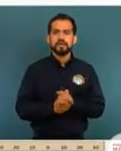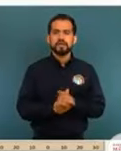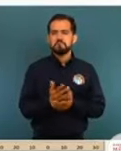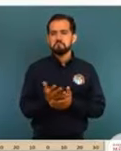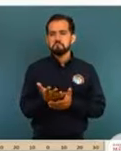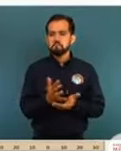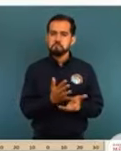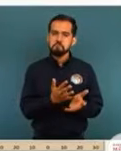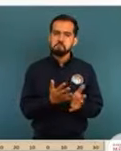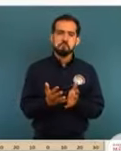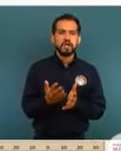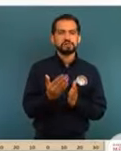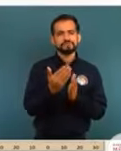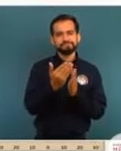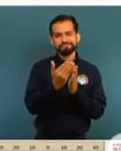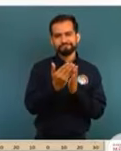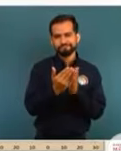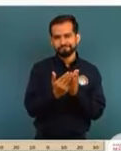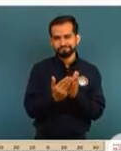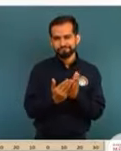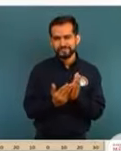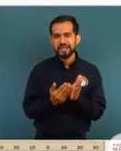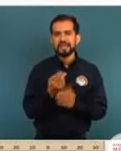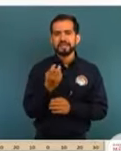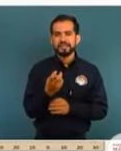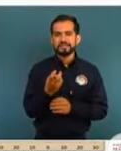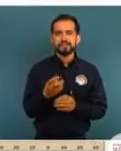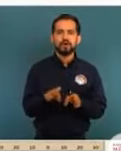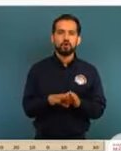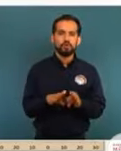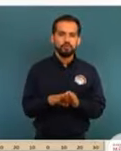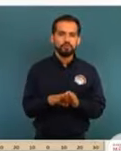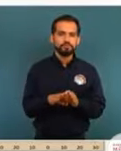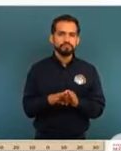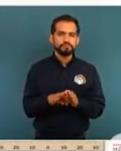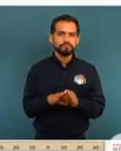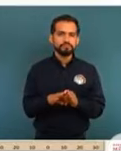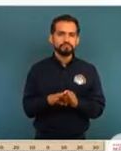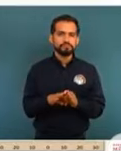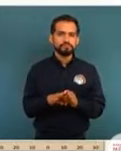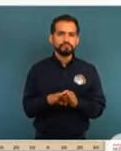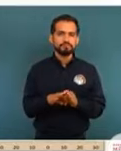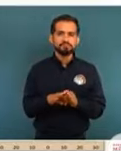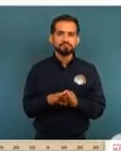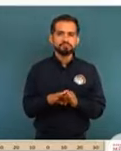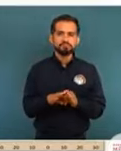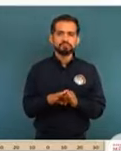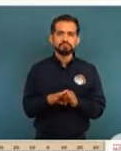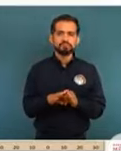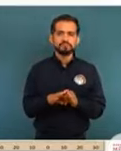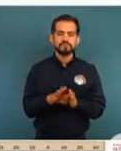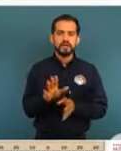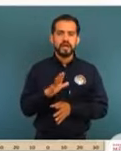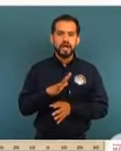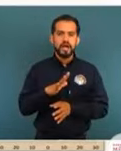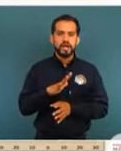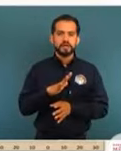reducida la tendencia, la separación de la que es la línea